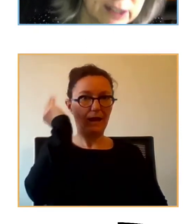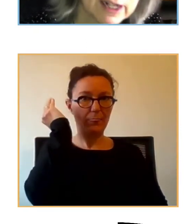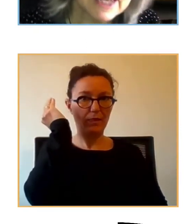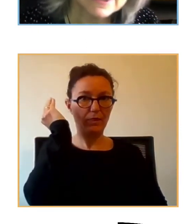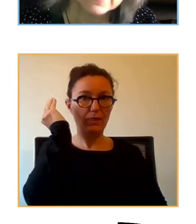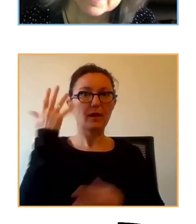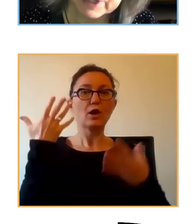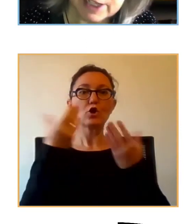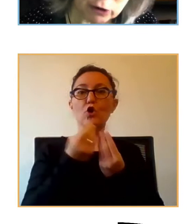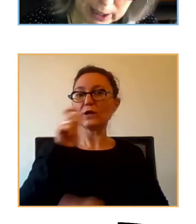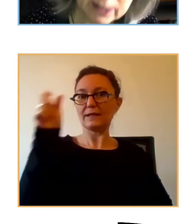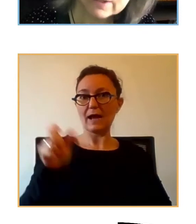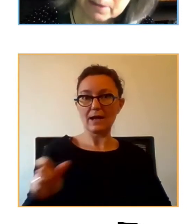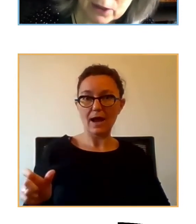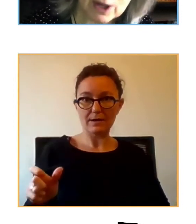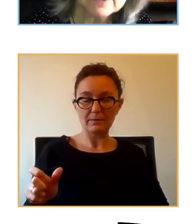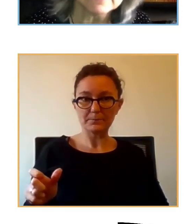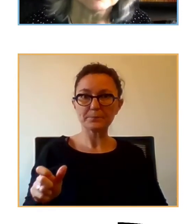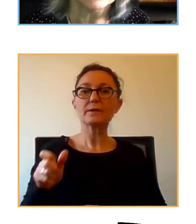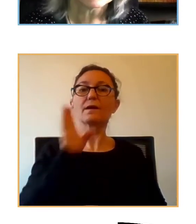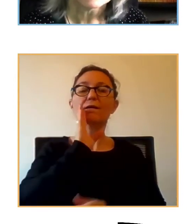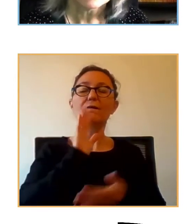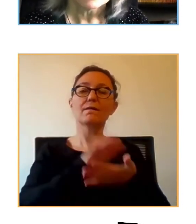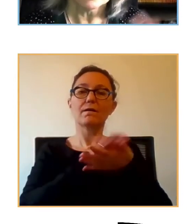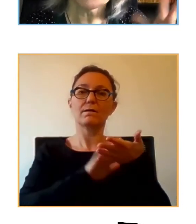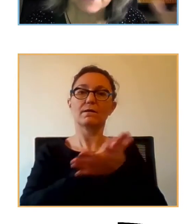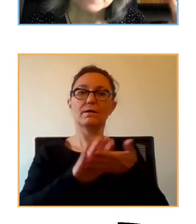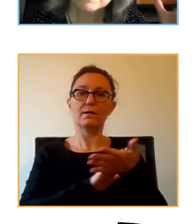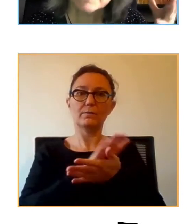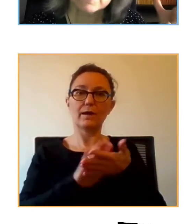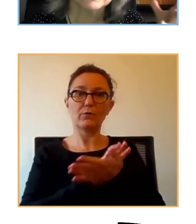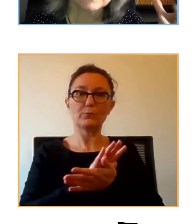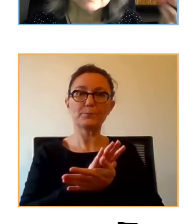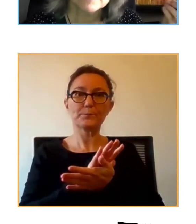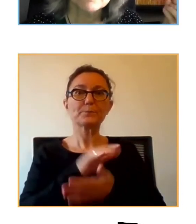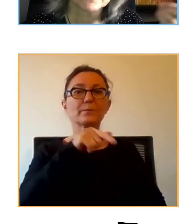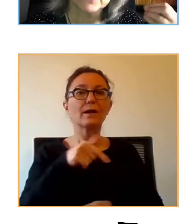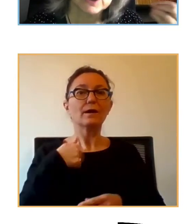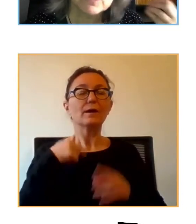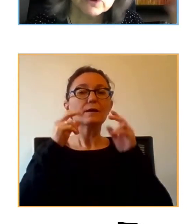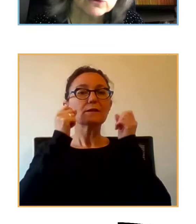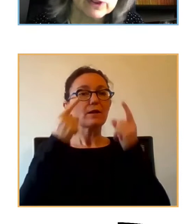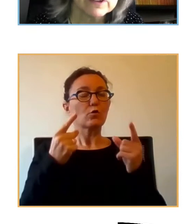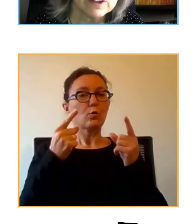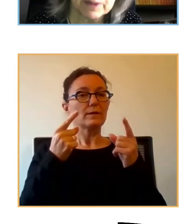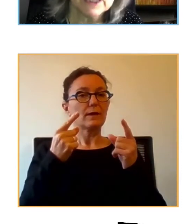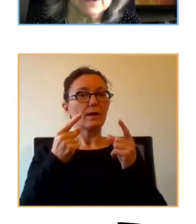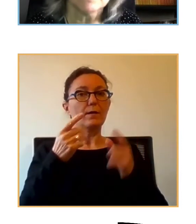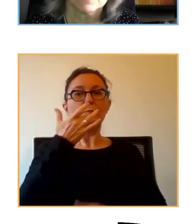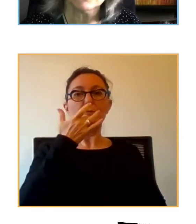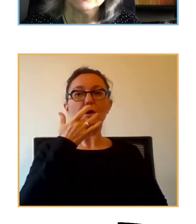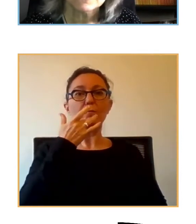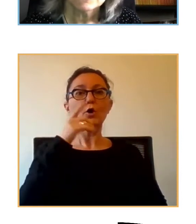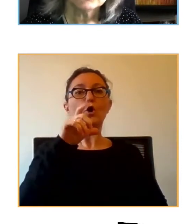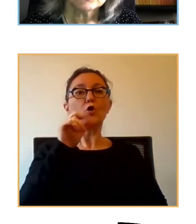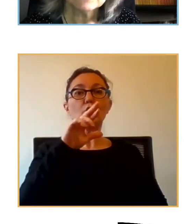con una italiana, de Mireia Orgelés, que ha hablado antes. Aquí que vieron que quizá, por ejemplo, Lourdes Zepeleta